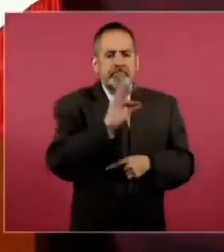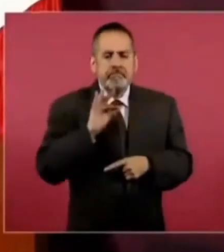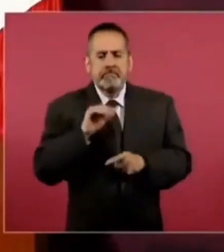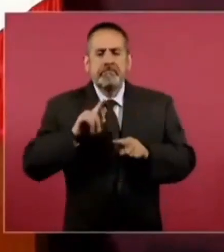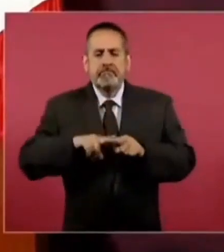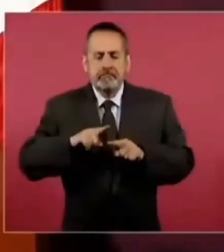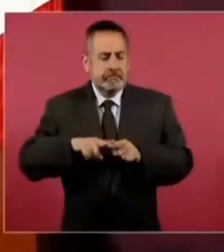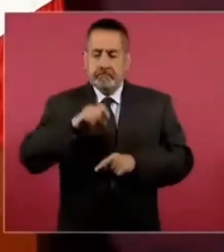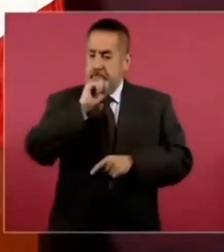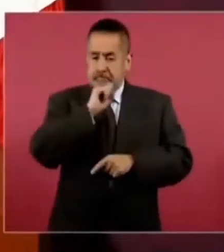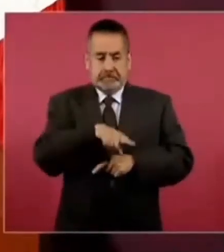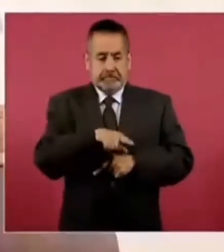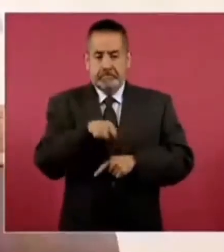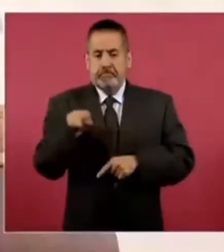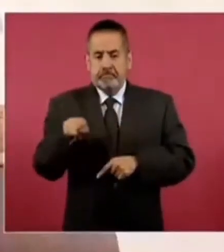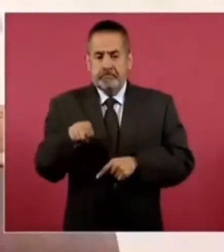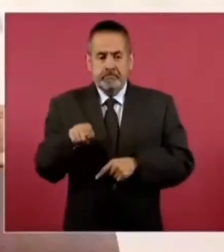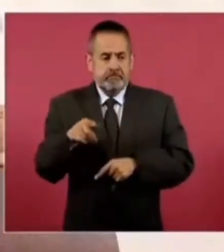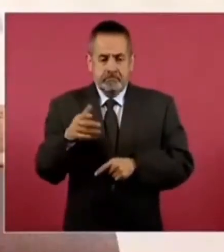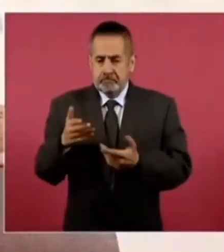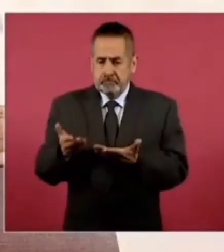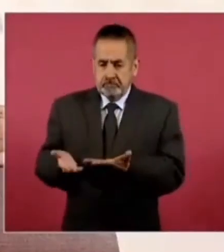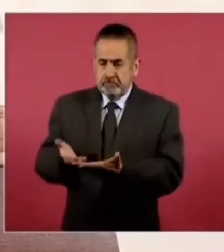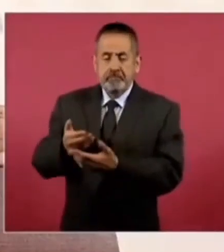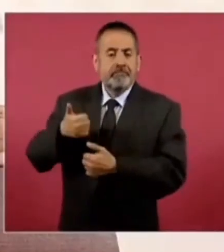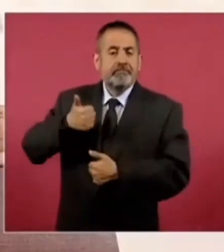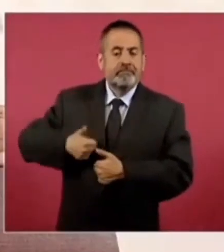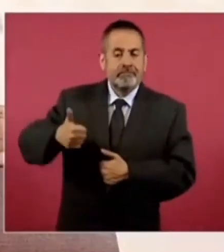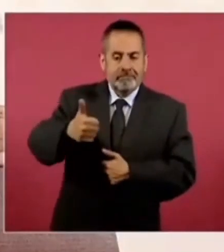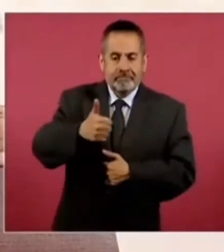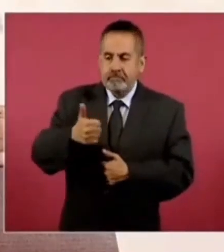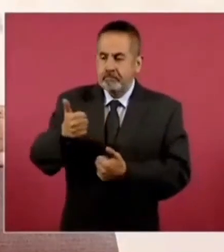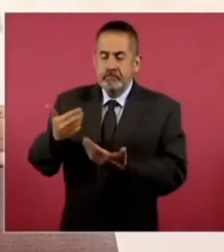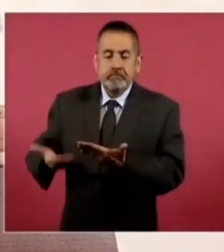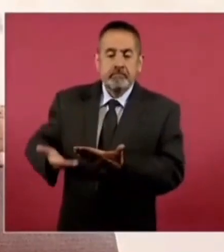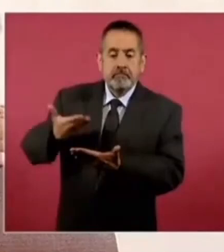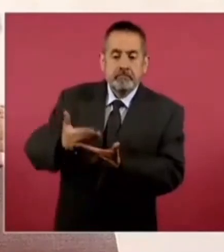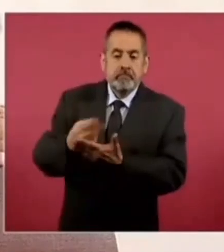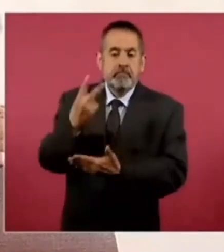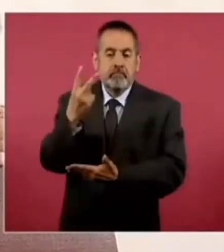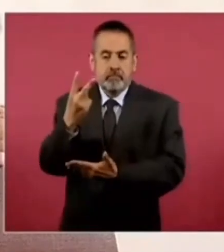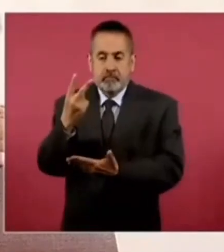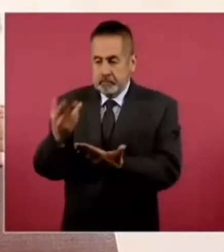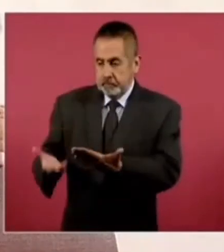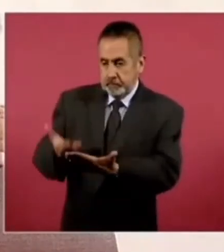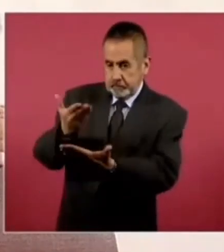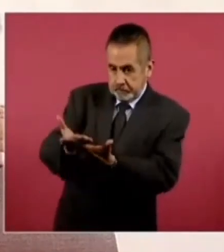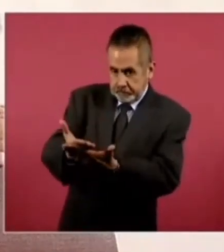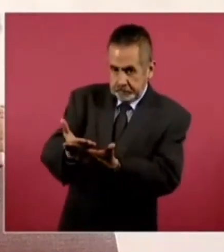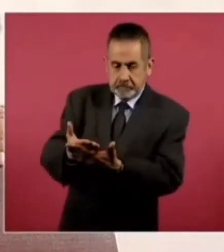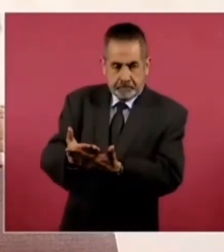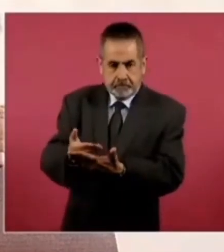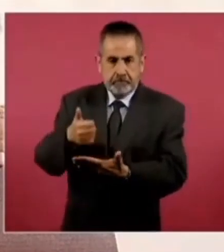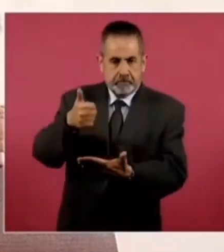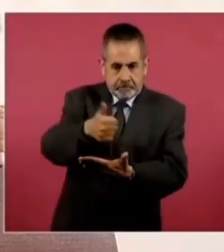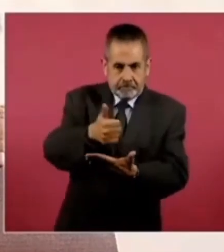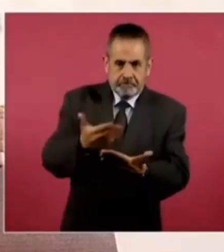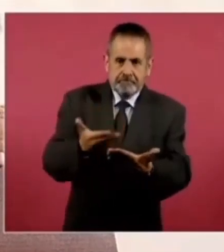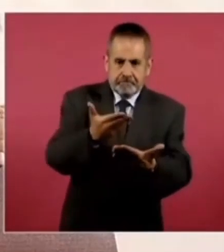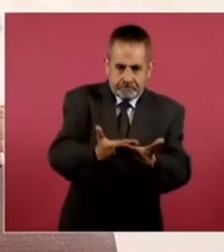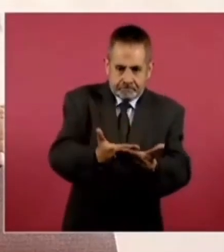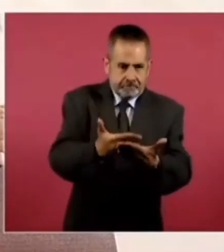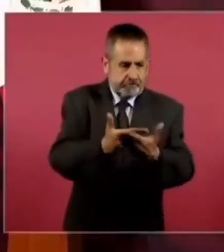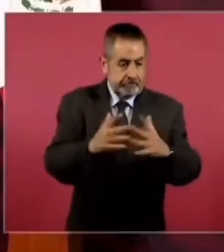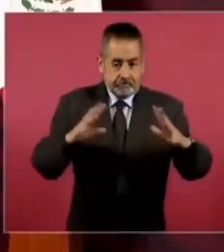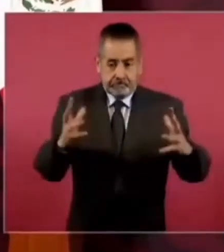Creo que propusieron dos, cada uno de los participantes, de modo